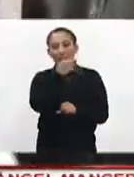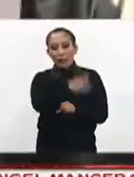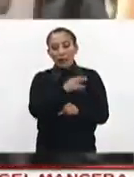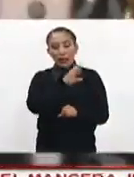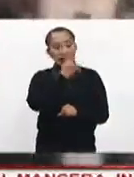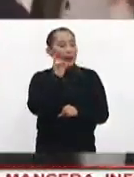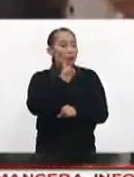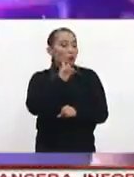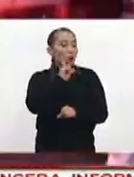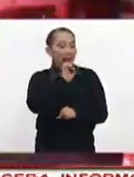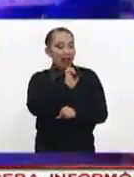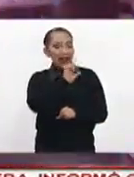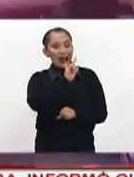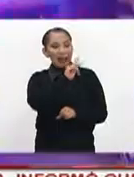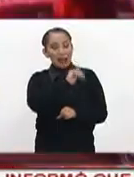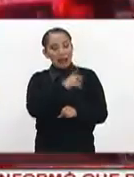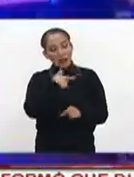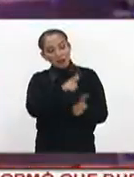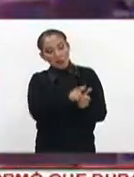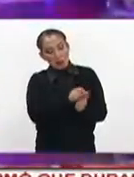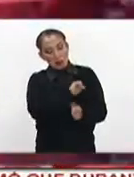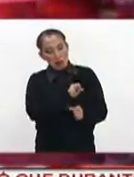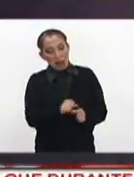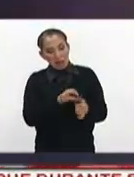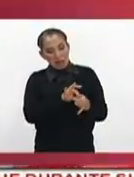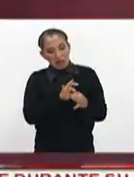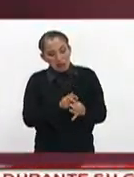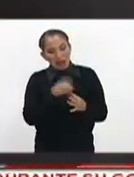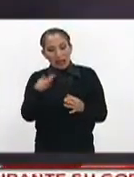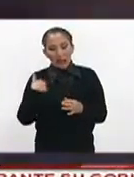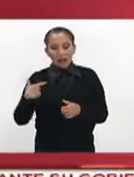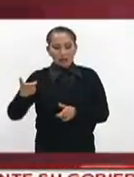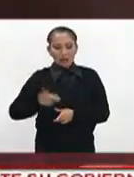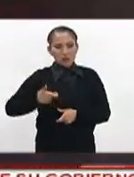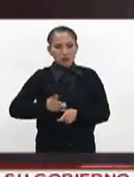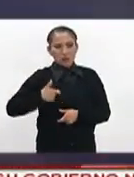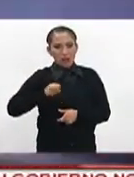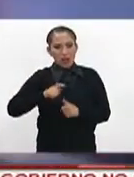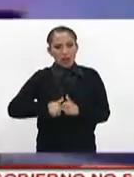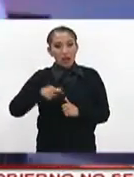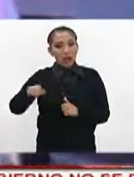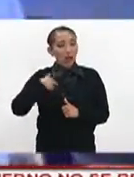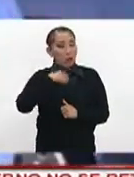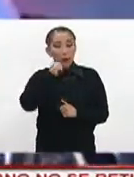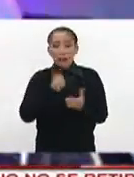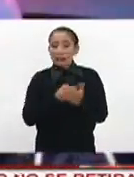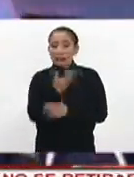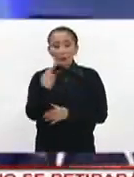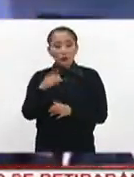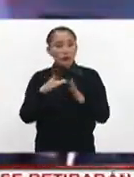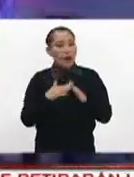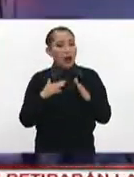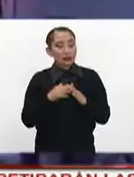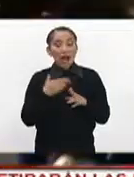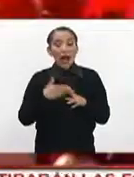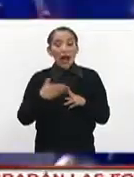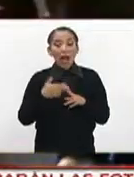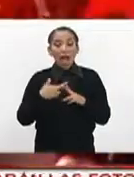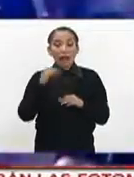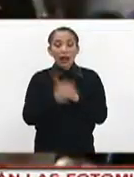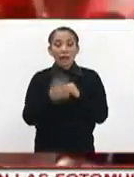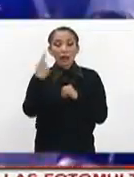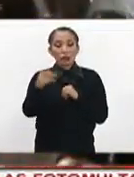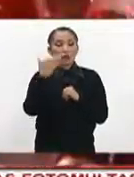Gordillo, acusada de delincuencia organizada y operaciones con recursos de procedencia ilícita, no puede salir de domicilio hasta que